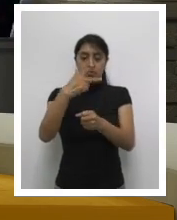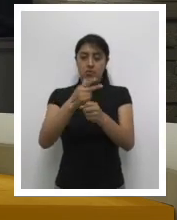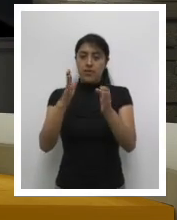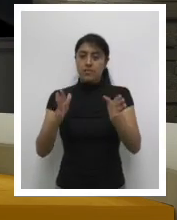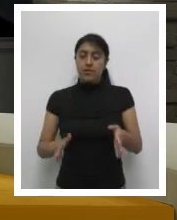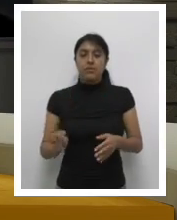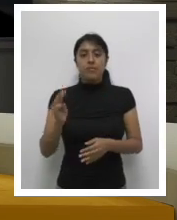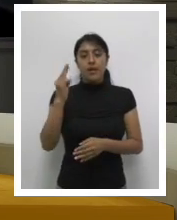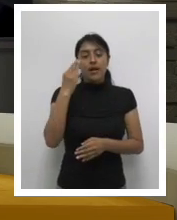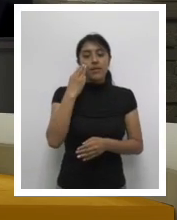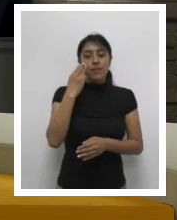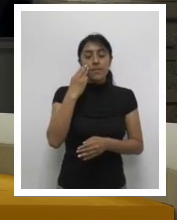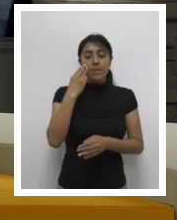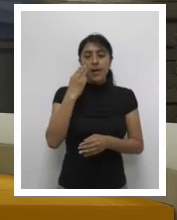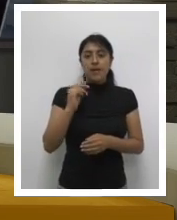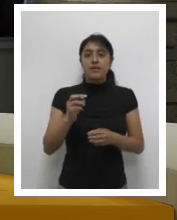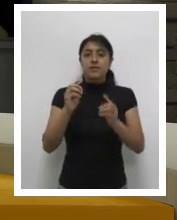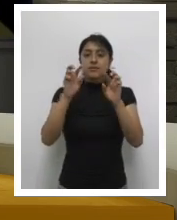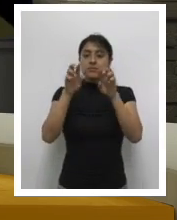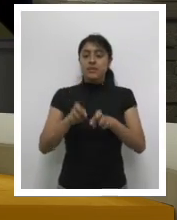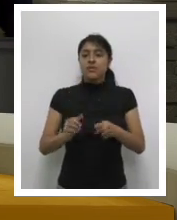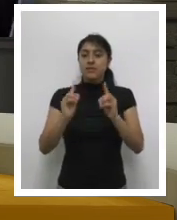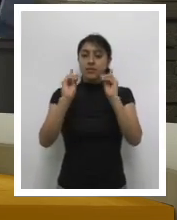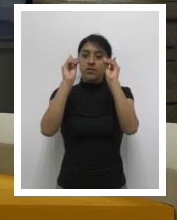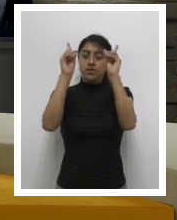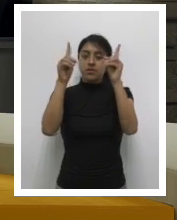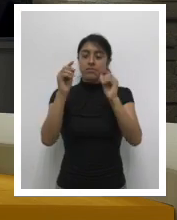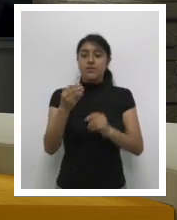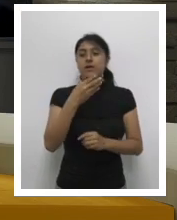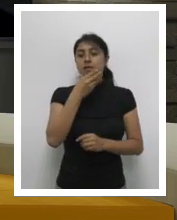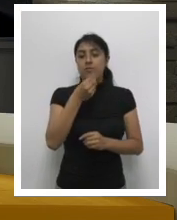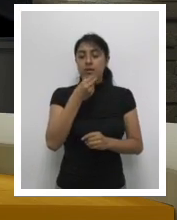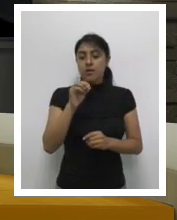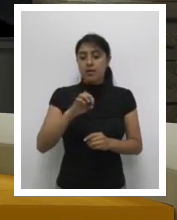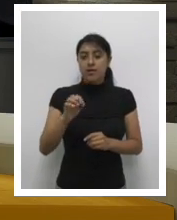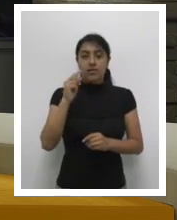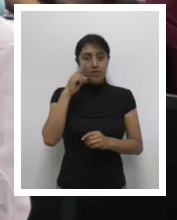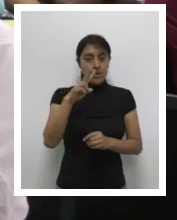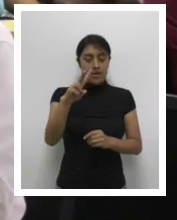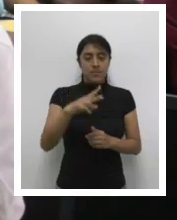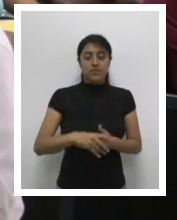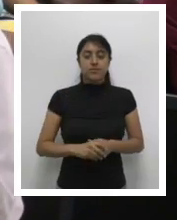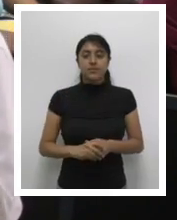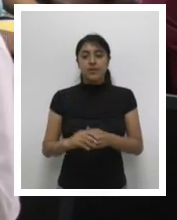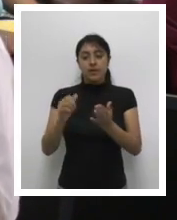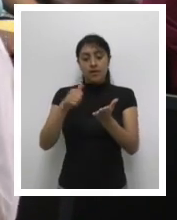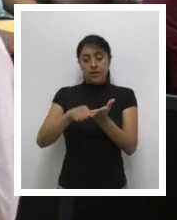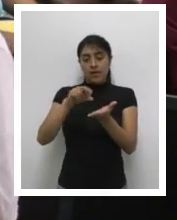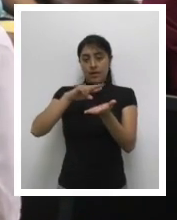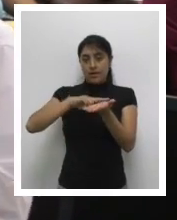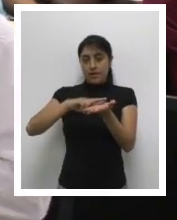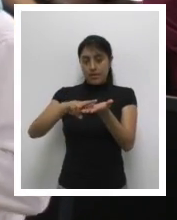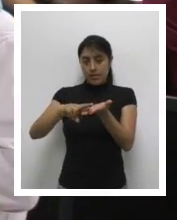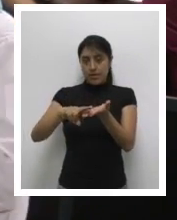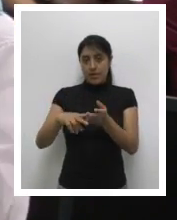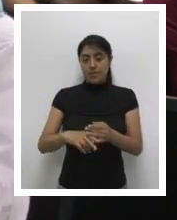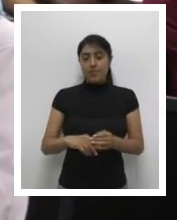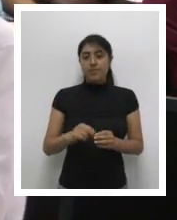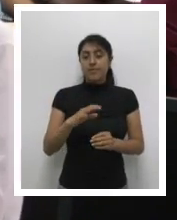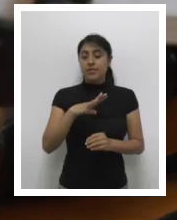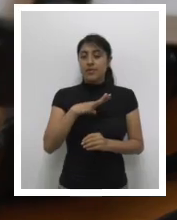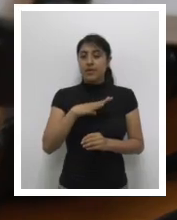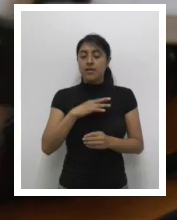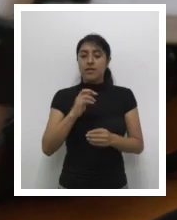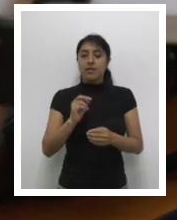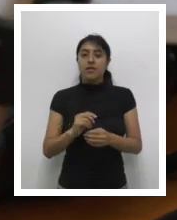madres con niños en brazos, personas con discapacidad y adultos mayores. Veamos. El Registro Nacional de las Personas